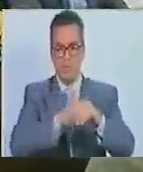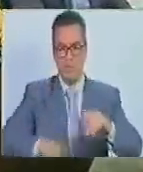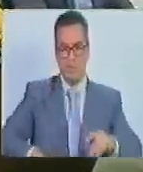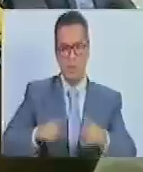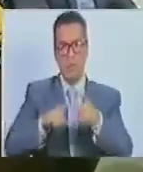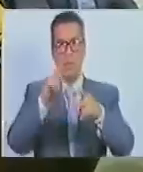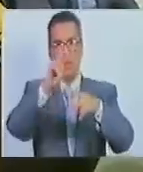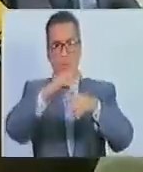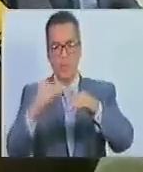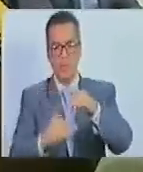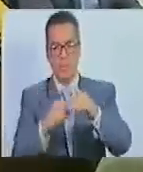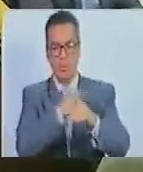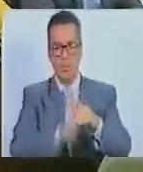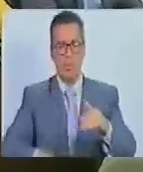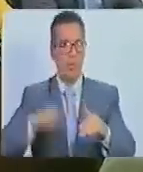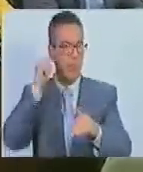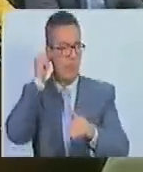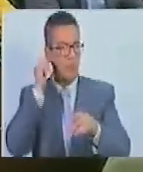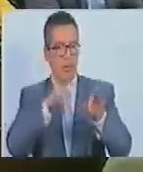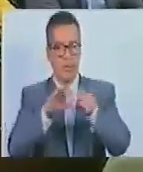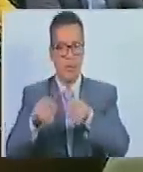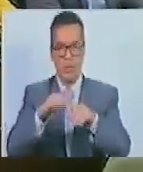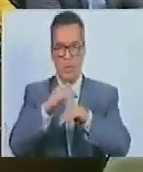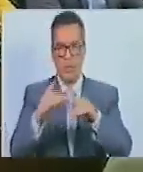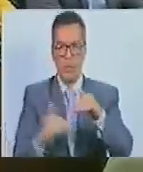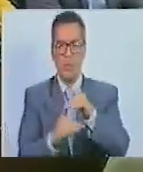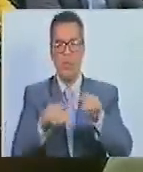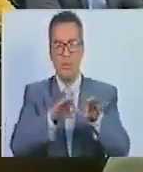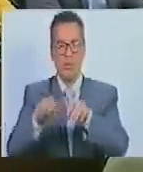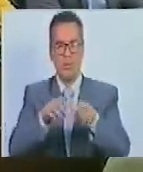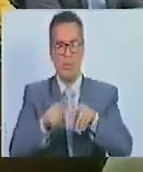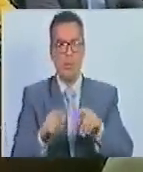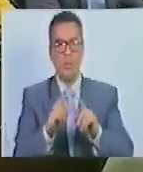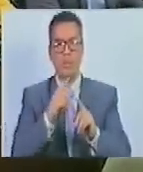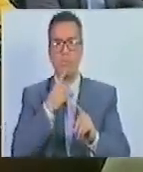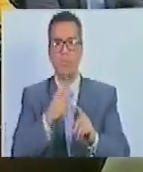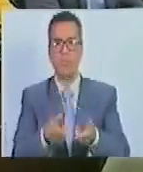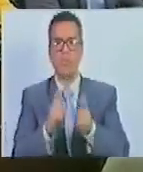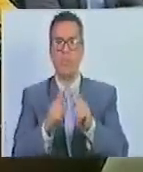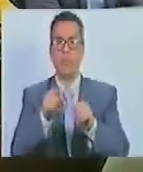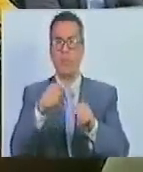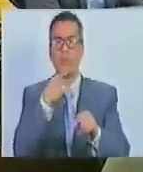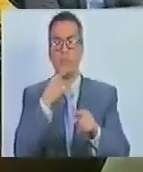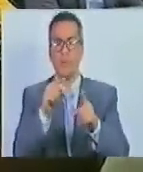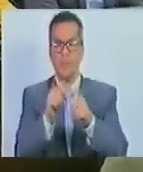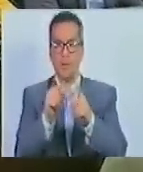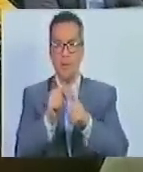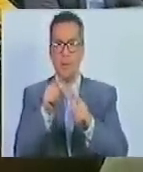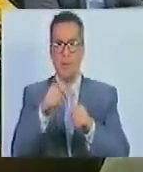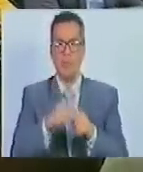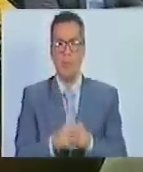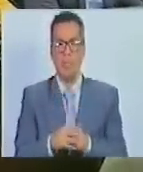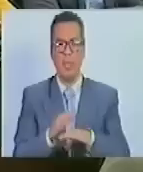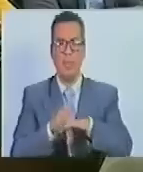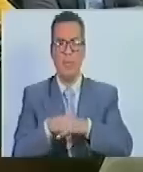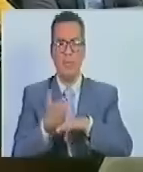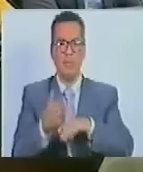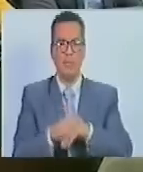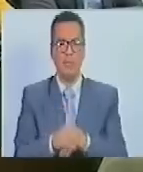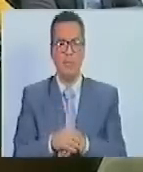a la segunda Vicepresidenta, secretaria, subsecretaria. Me permito pedir el derecho de palabra porque